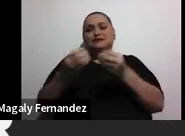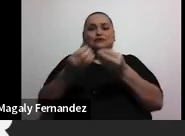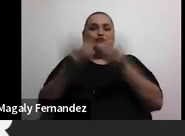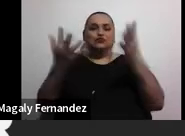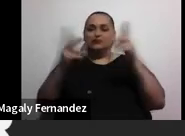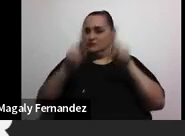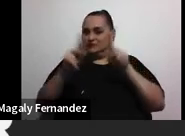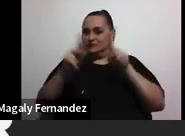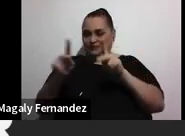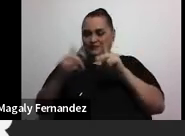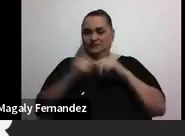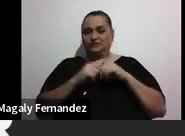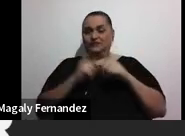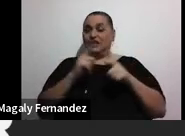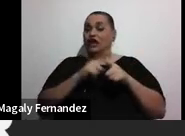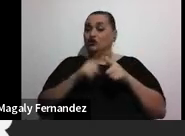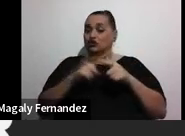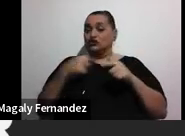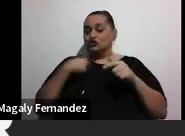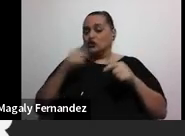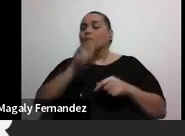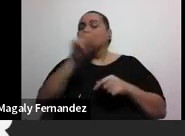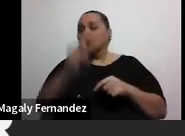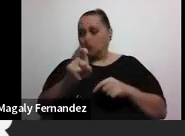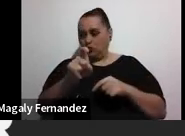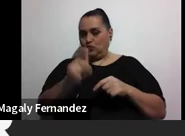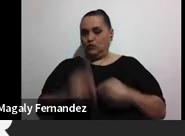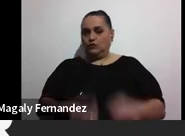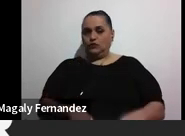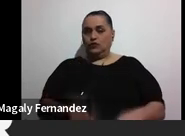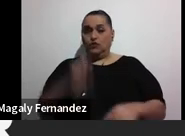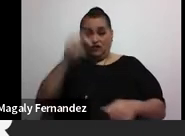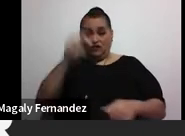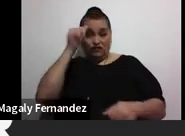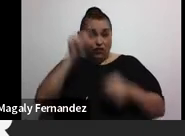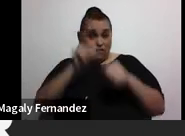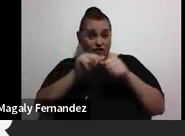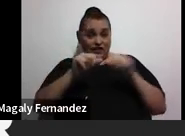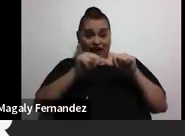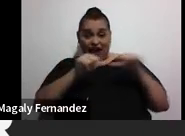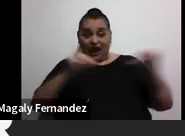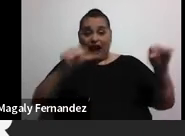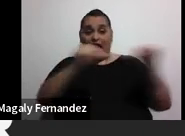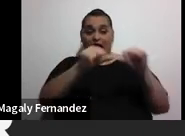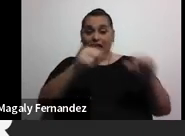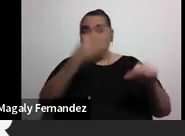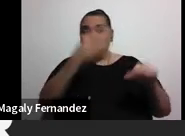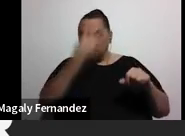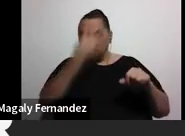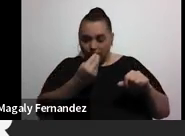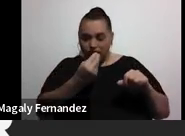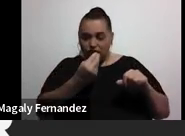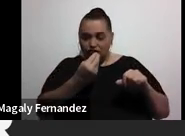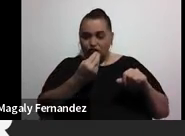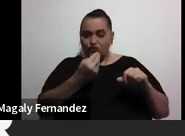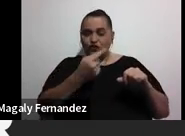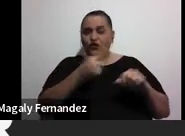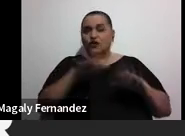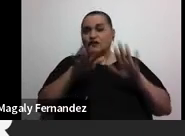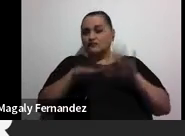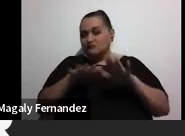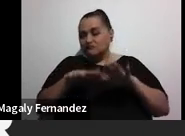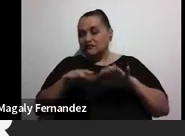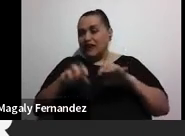Entonces, voy a hacer la siguiente pregunta. ¿Se acuerdan las áreas? Sueño, alimentación, actividad